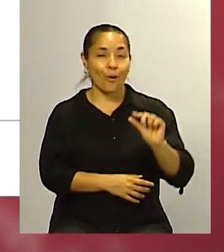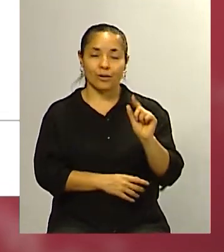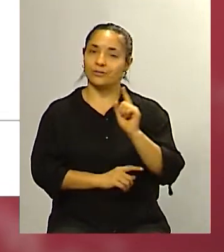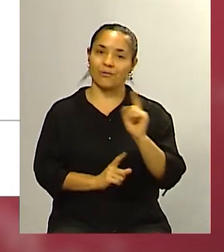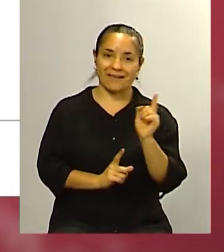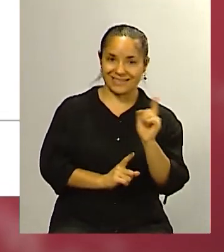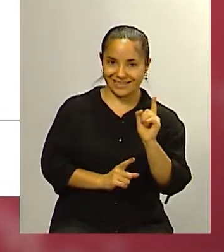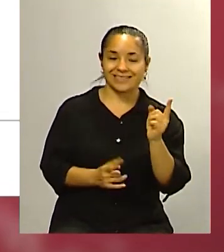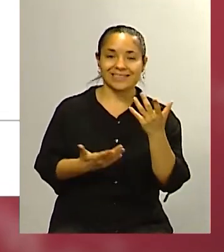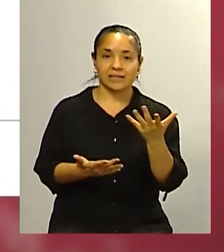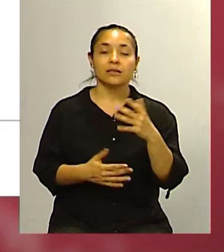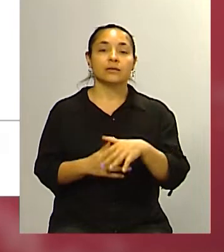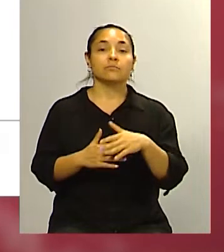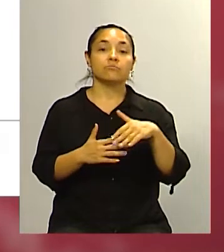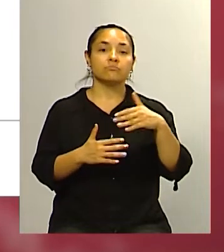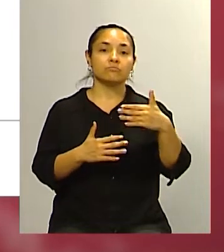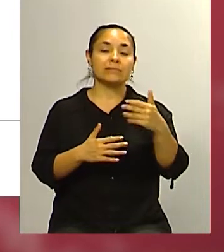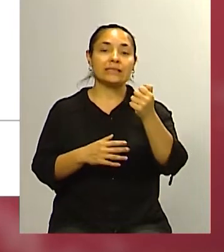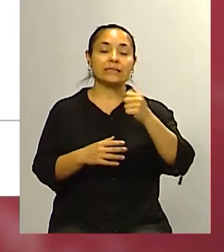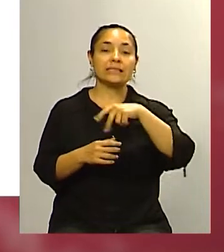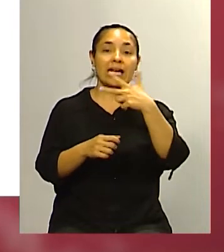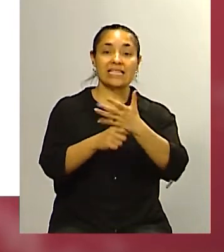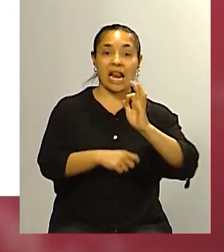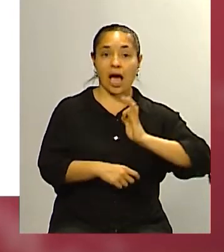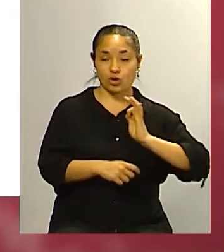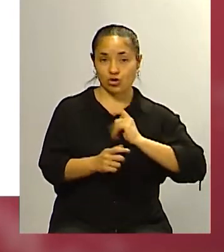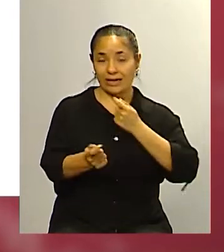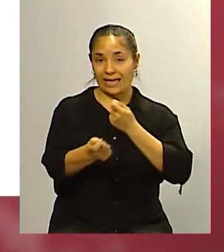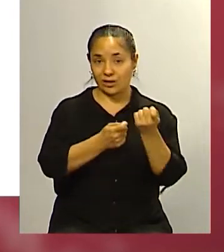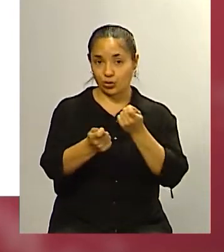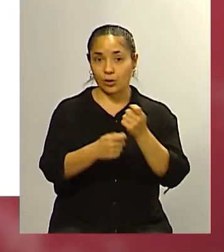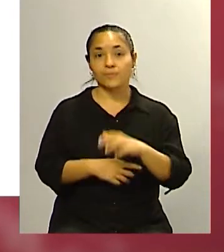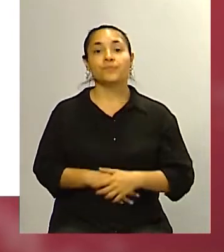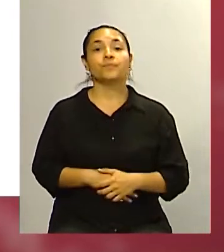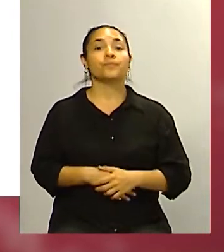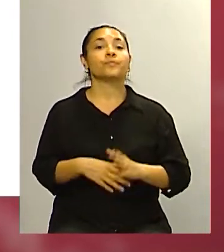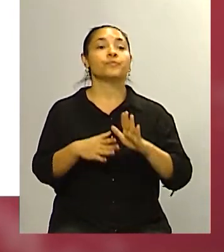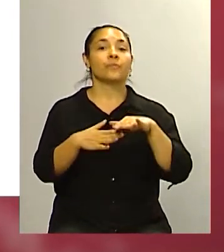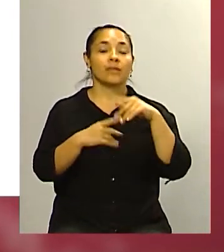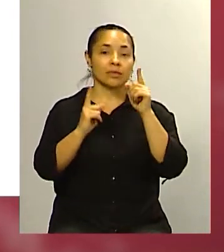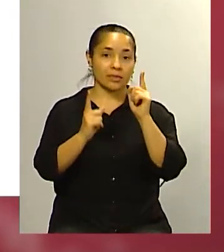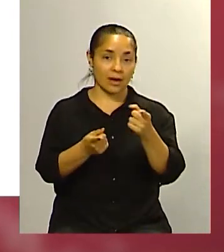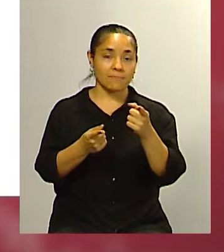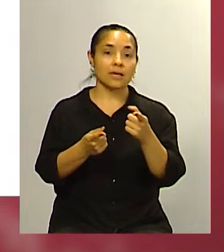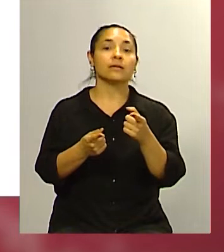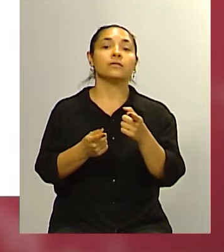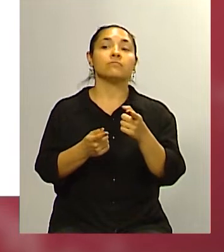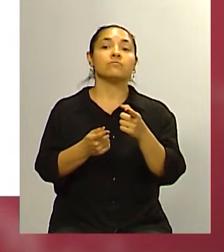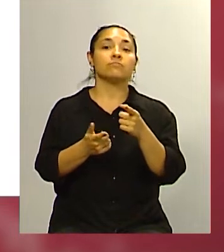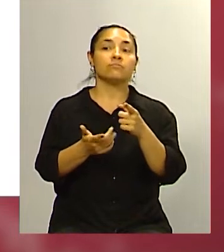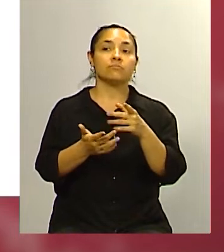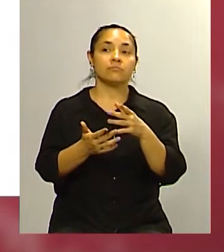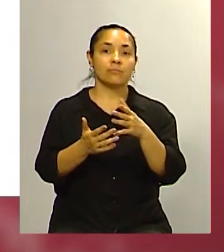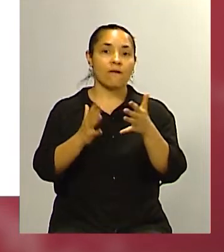transitando ya el tercer año de gestión y con la política como está a nivel